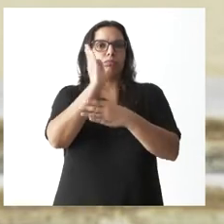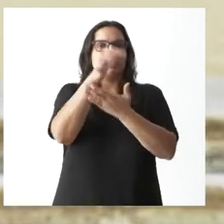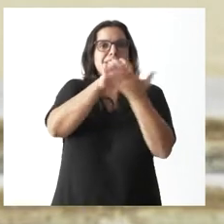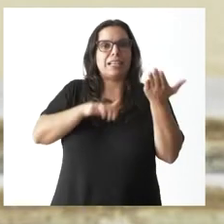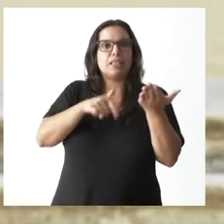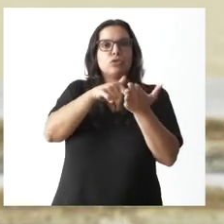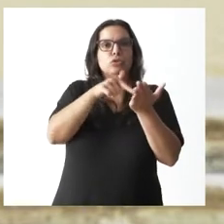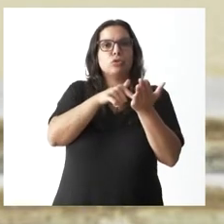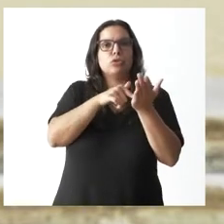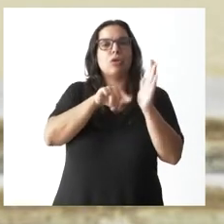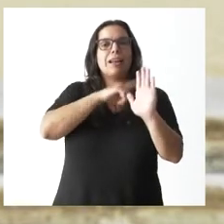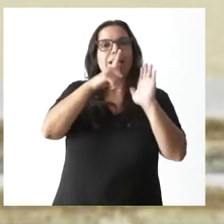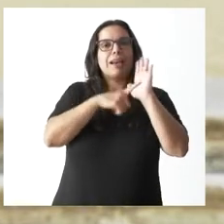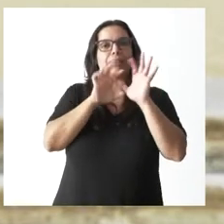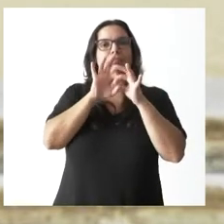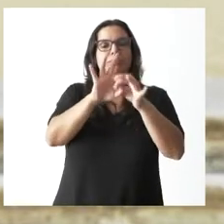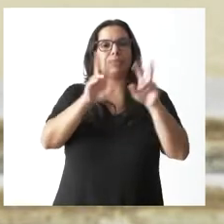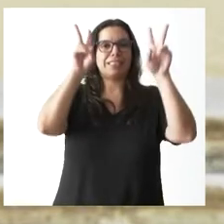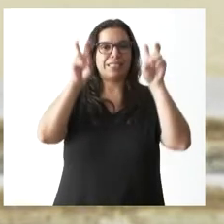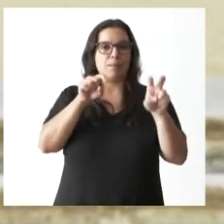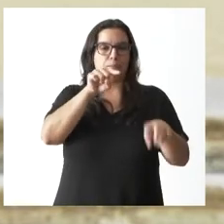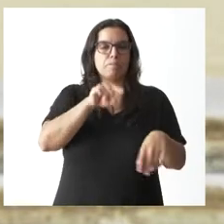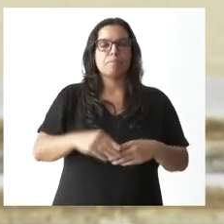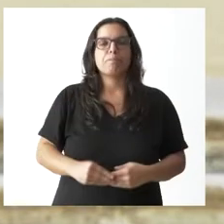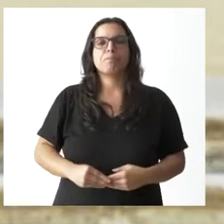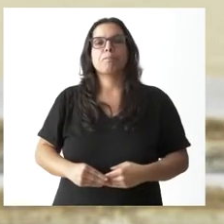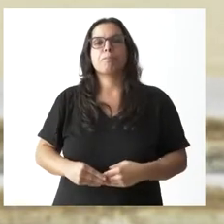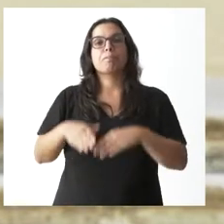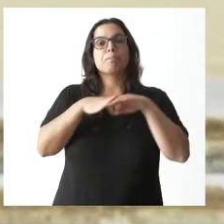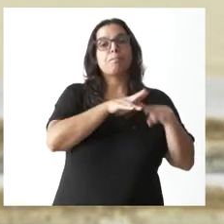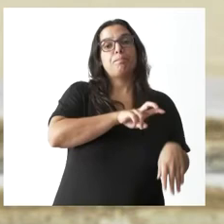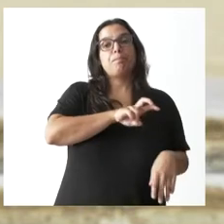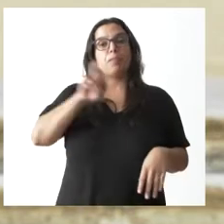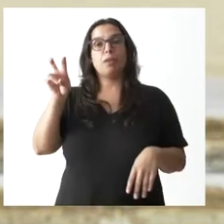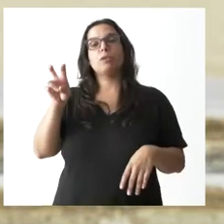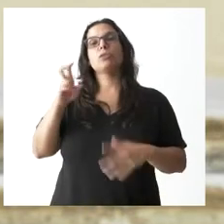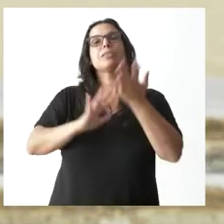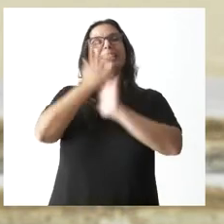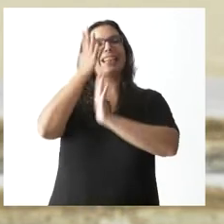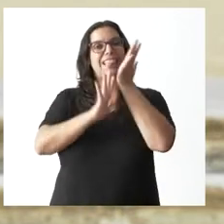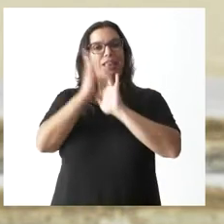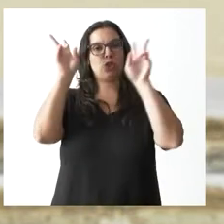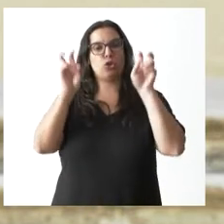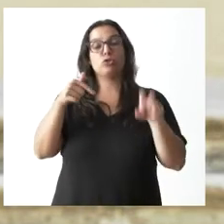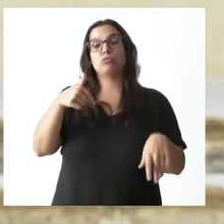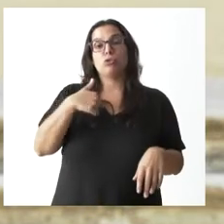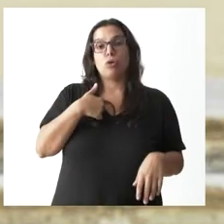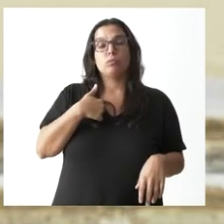normativo sobre esta materia. Respecto de los incendios, mire, yo,